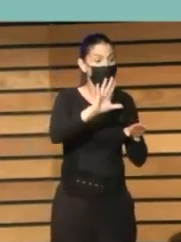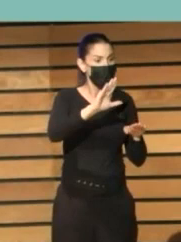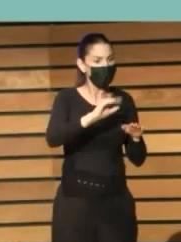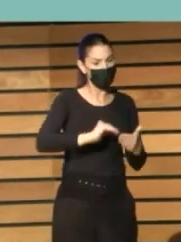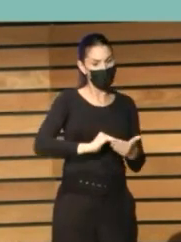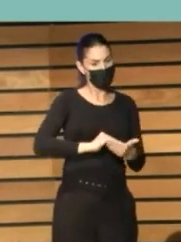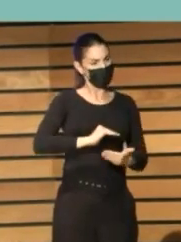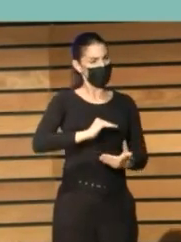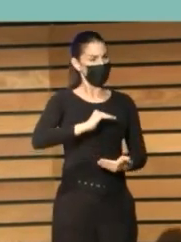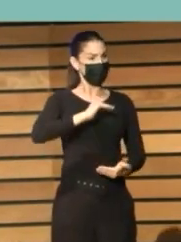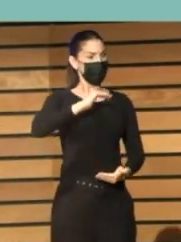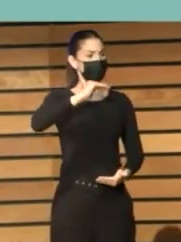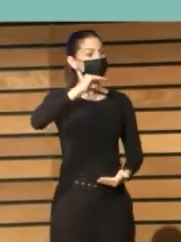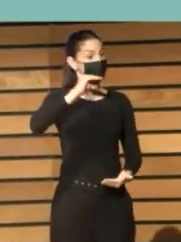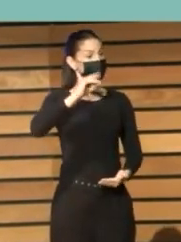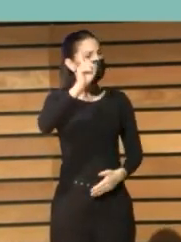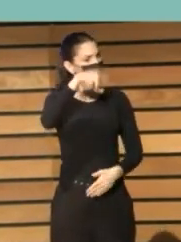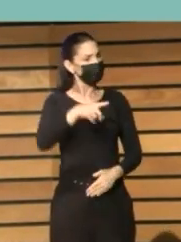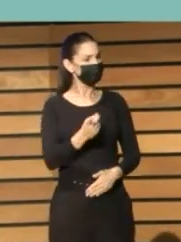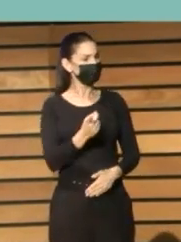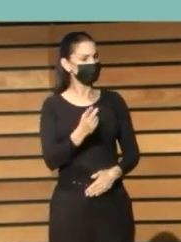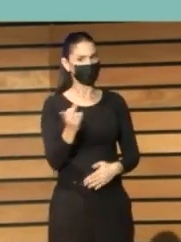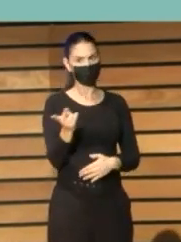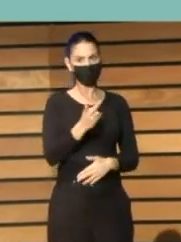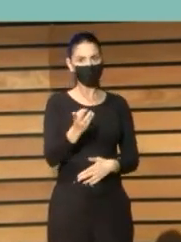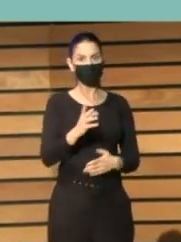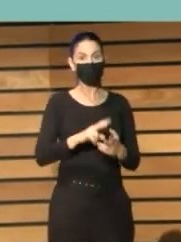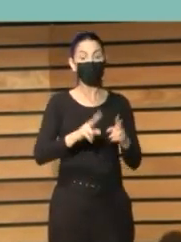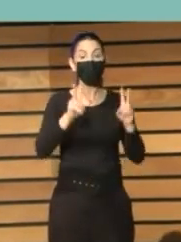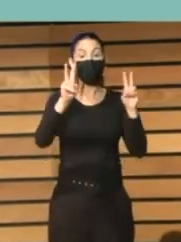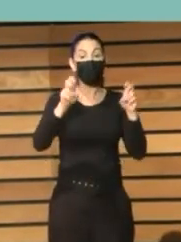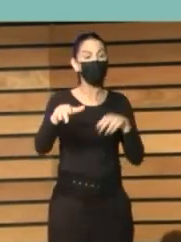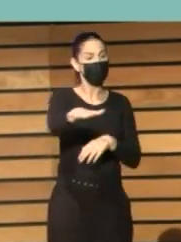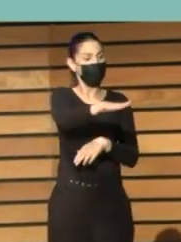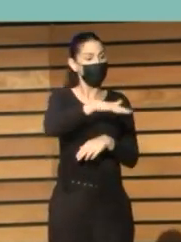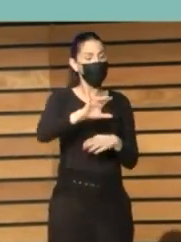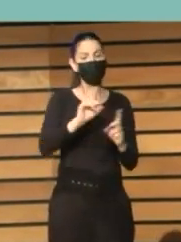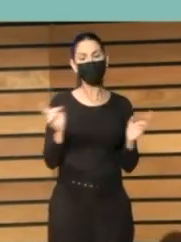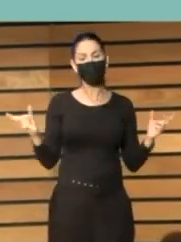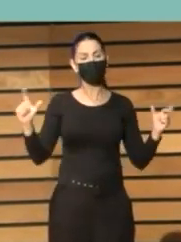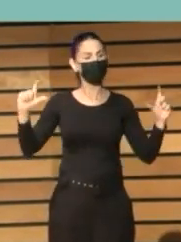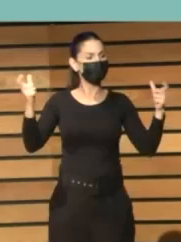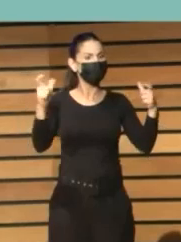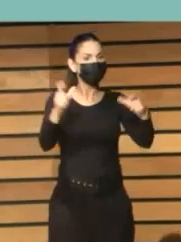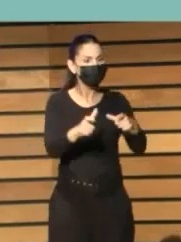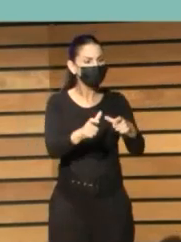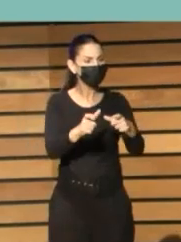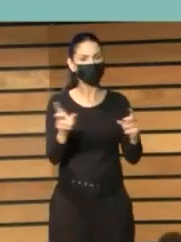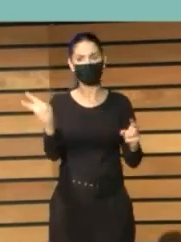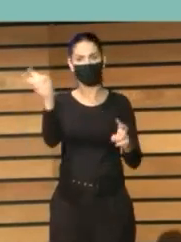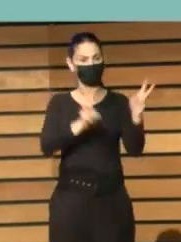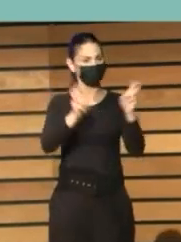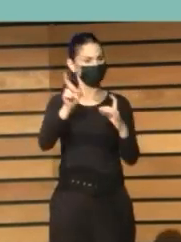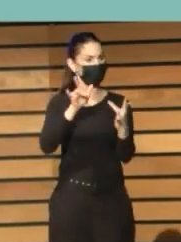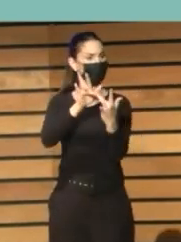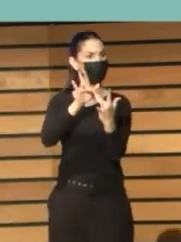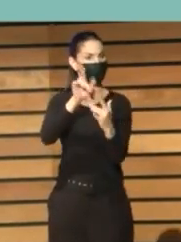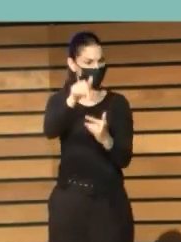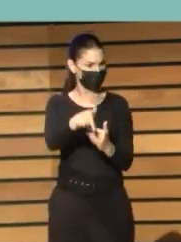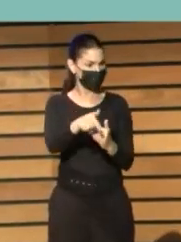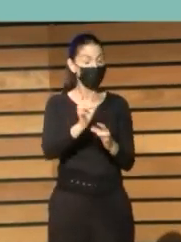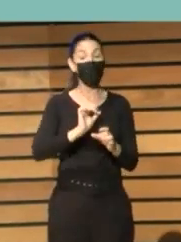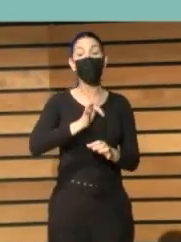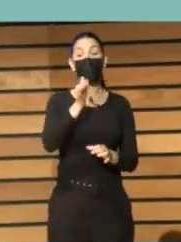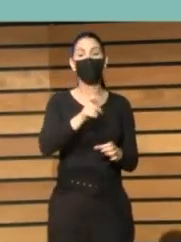y conectándolo con la cohesión social a través de la creación de los espacios de encuentro en el ámbito de la biblioteca, igual que la